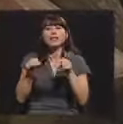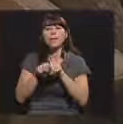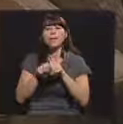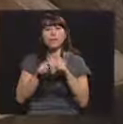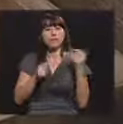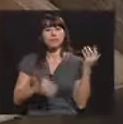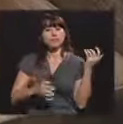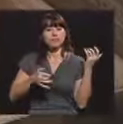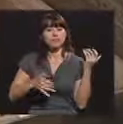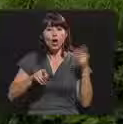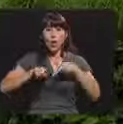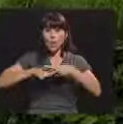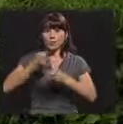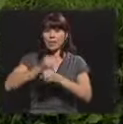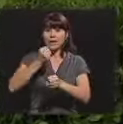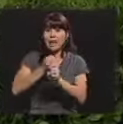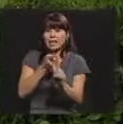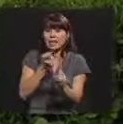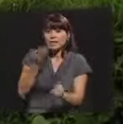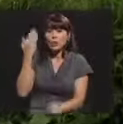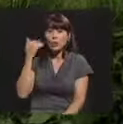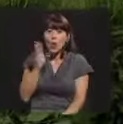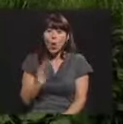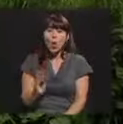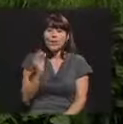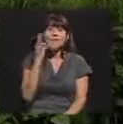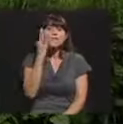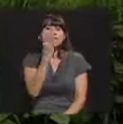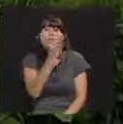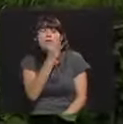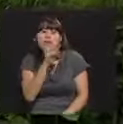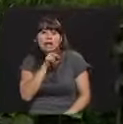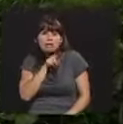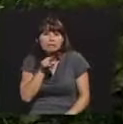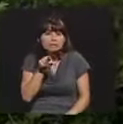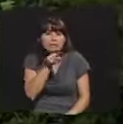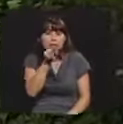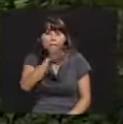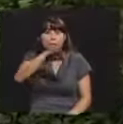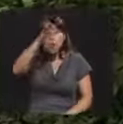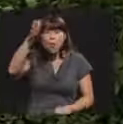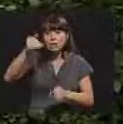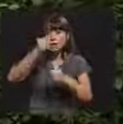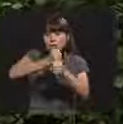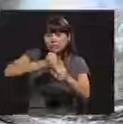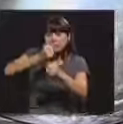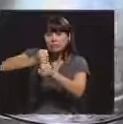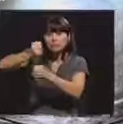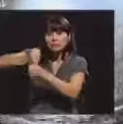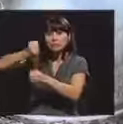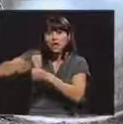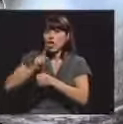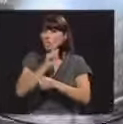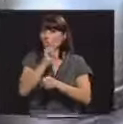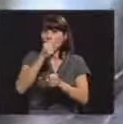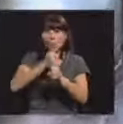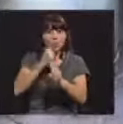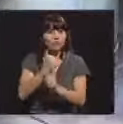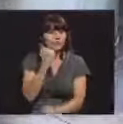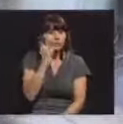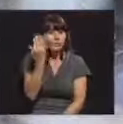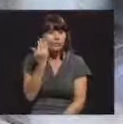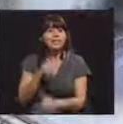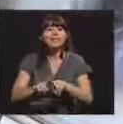Comenzó a trabajar desde muy joven, en fincas, en la montaña, haciendo todo tipo de tareas. No se trataba de labores